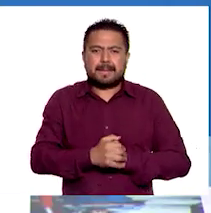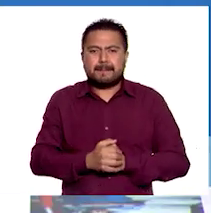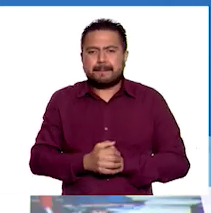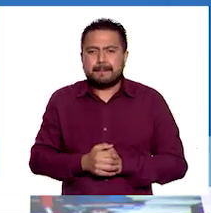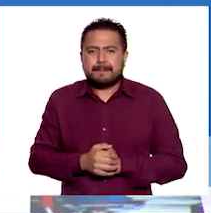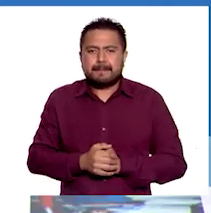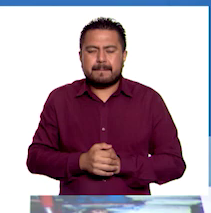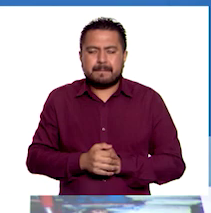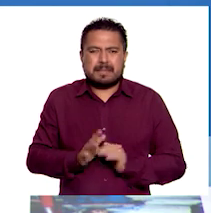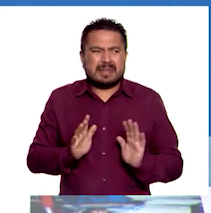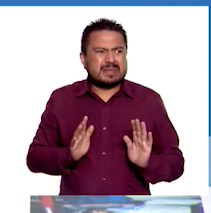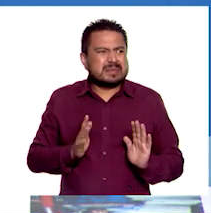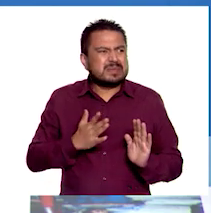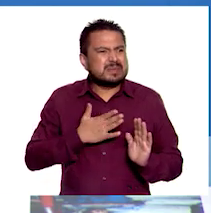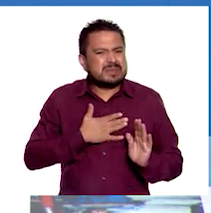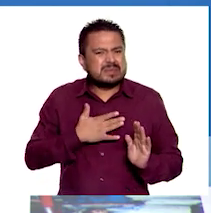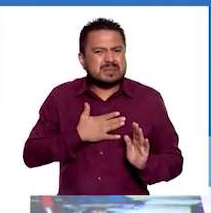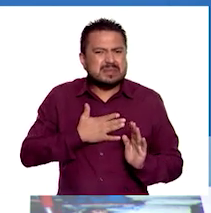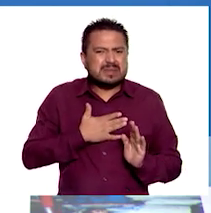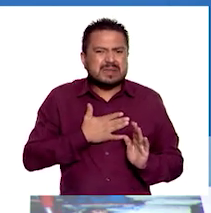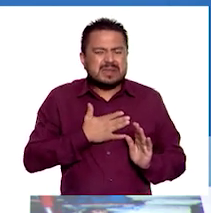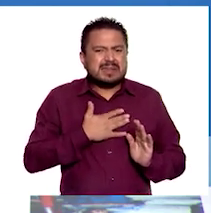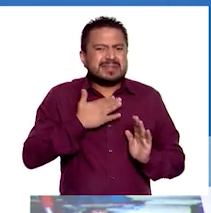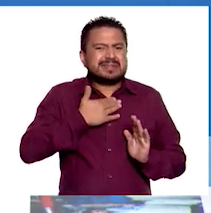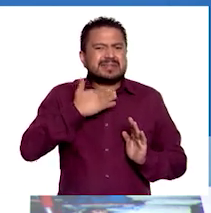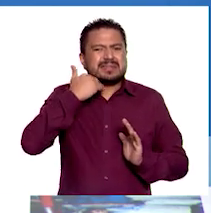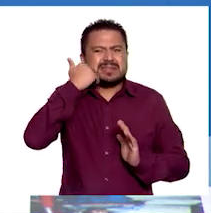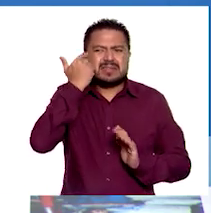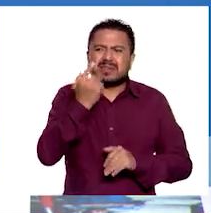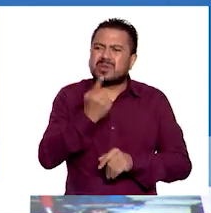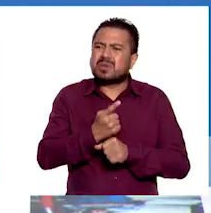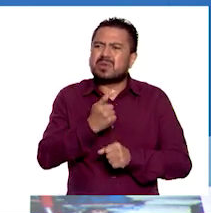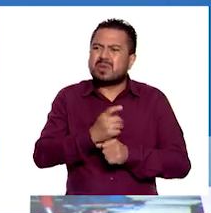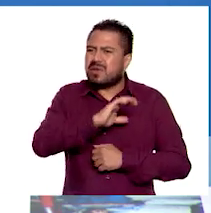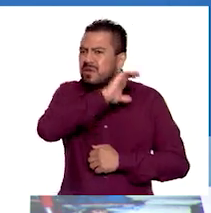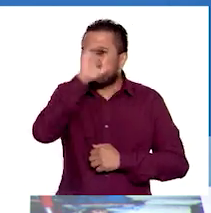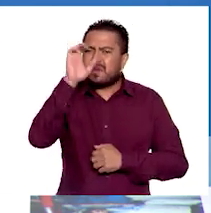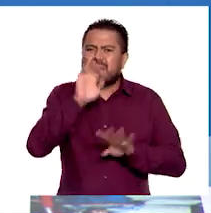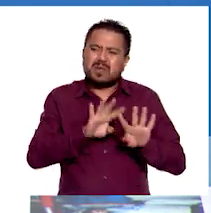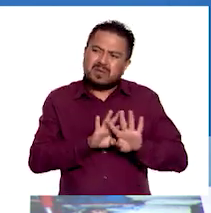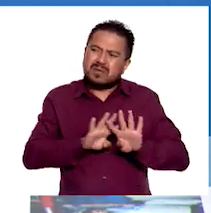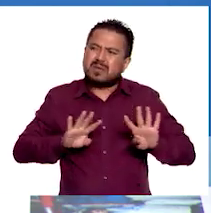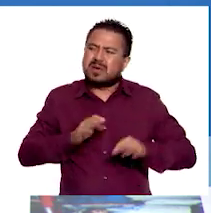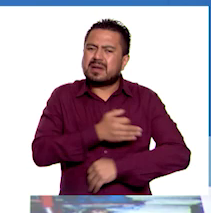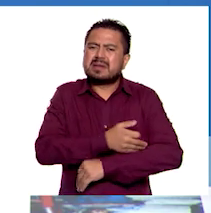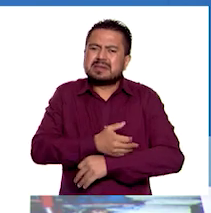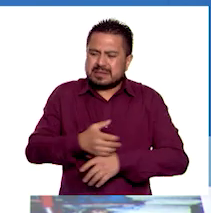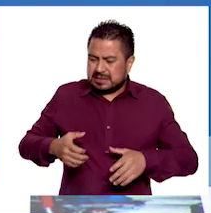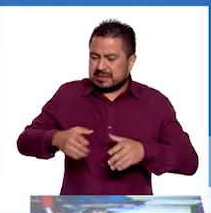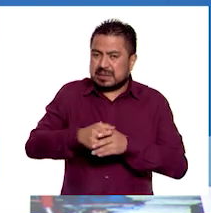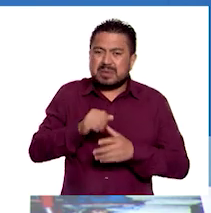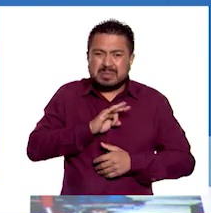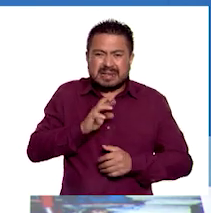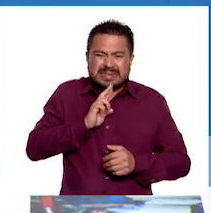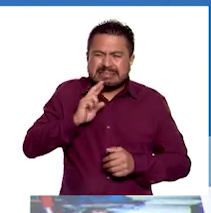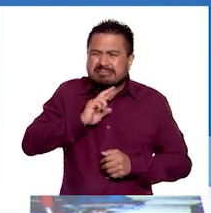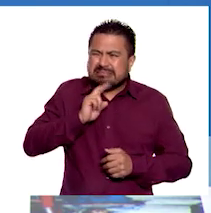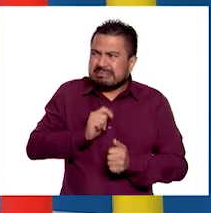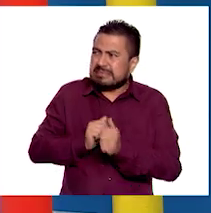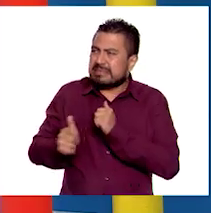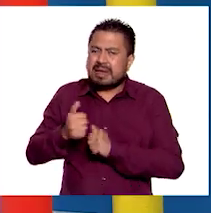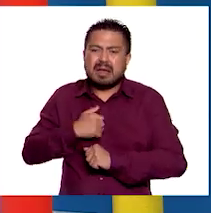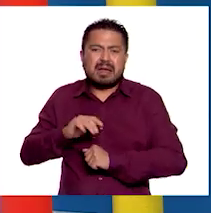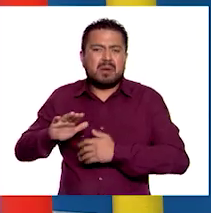Ay, chispas. Mi mamá quería sacarnos hoy una foto familiar. Ay, puedo correr a casa porque le